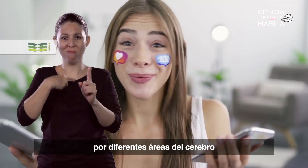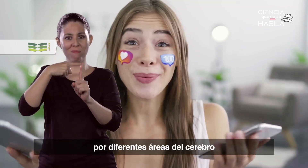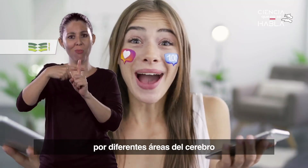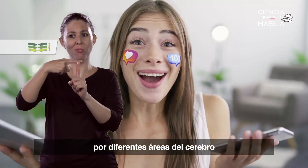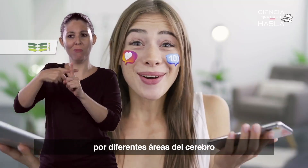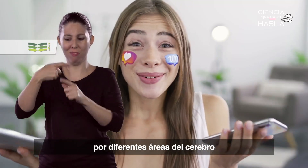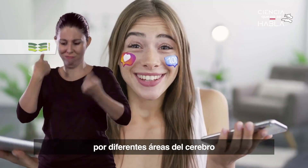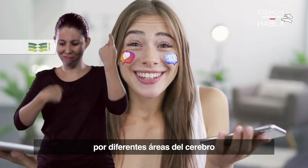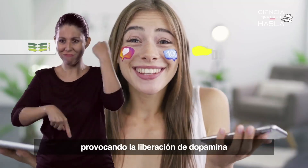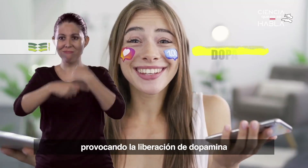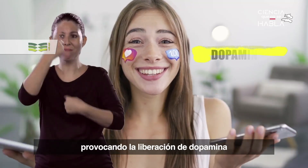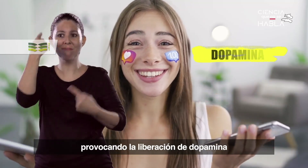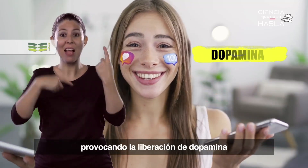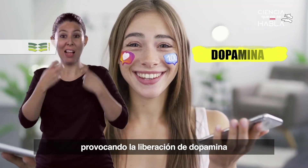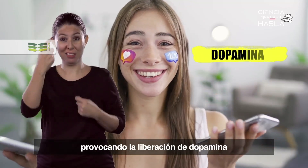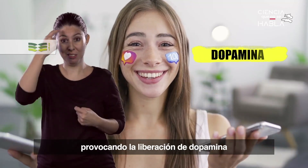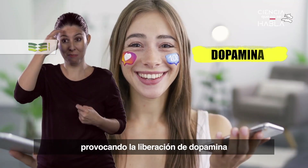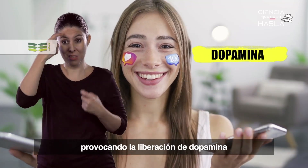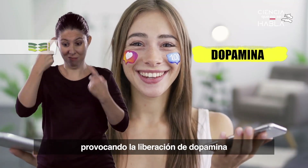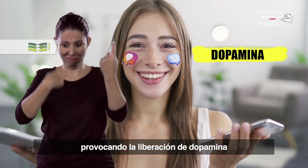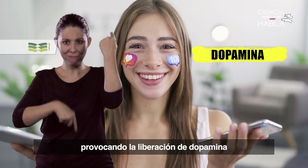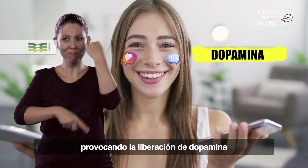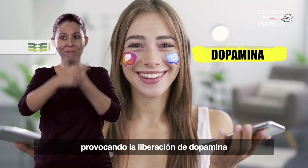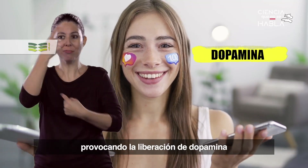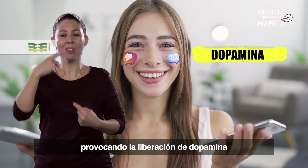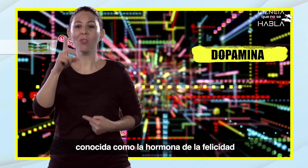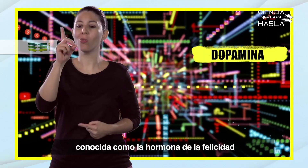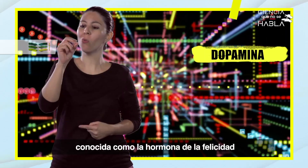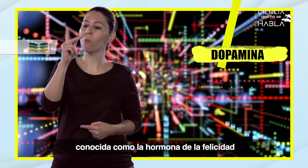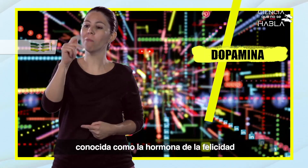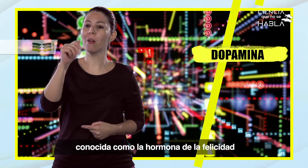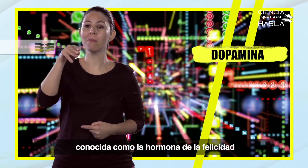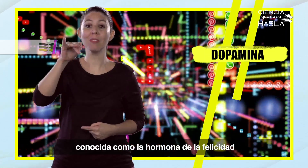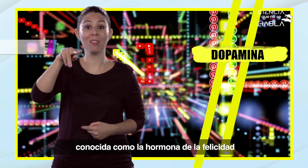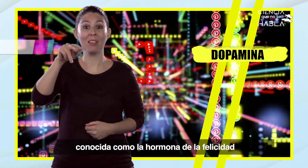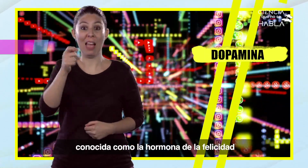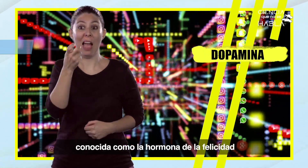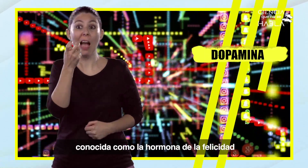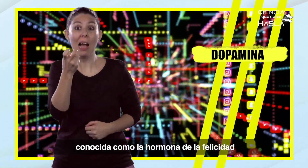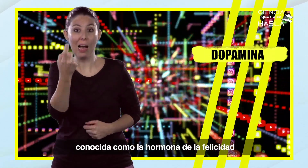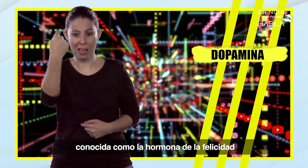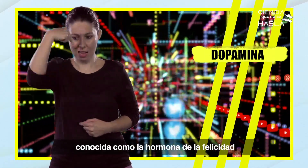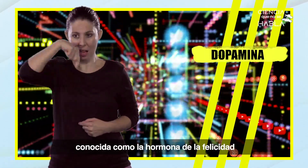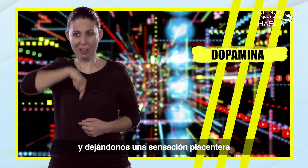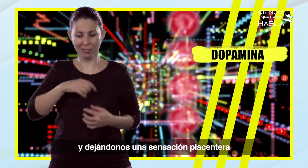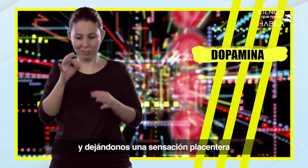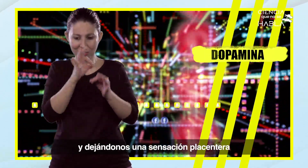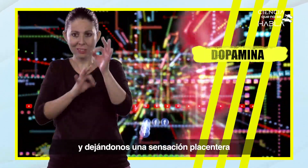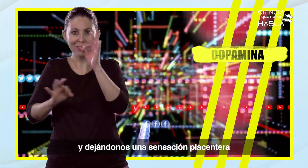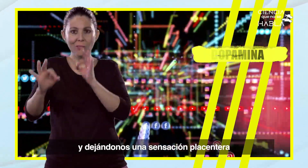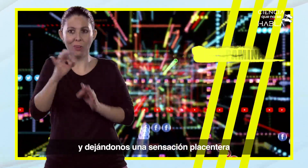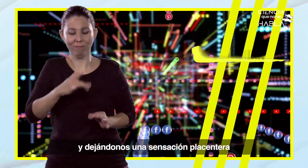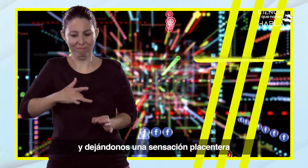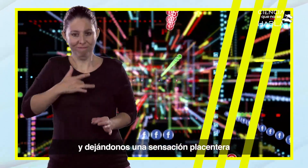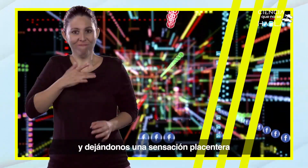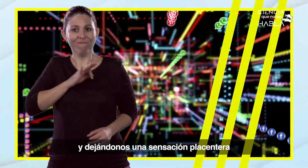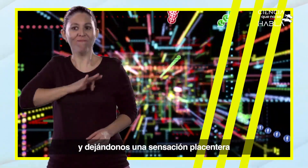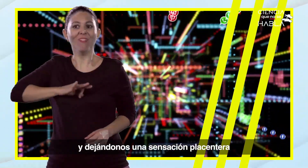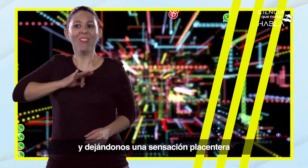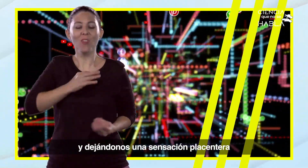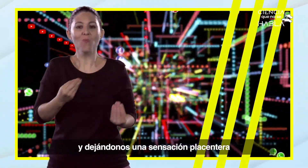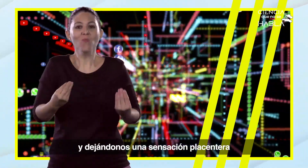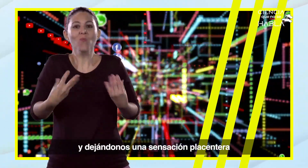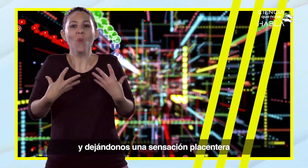diferentes áreas del cerebro, provocando la liberación de dopamina, conocida como la hormona de la felicidad, y dejándonos una